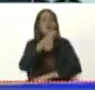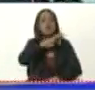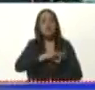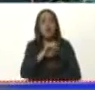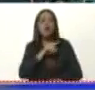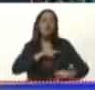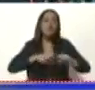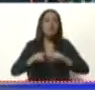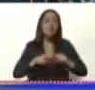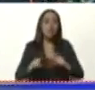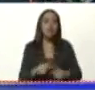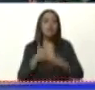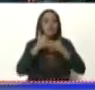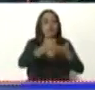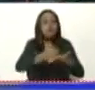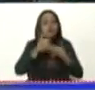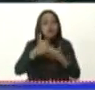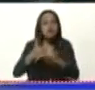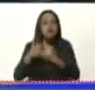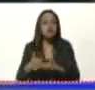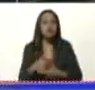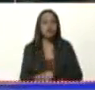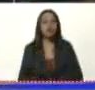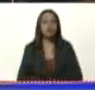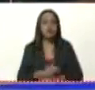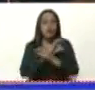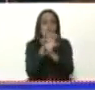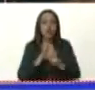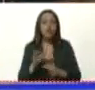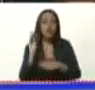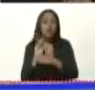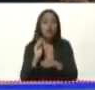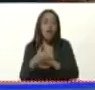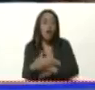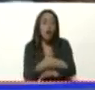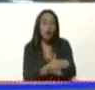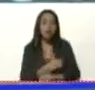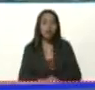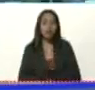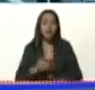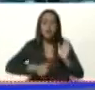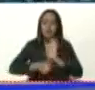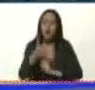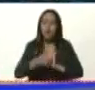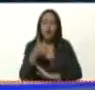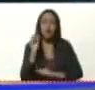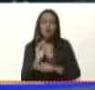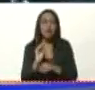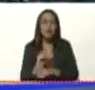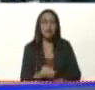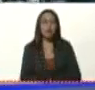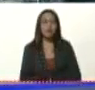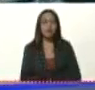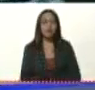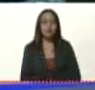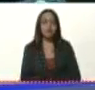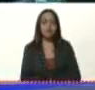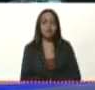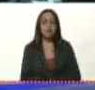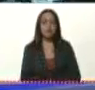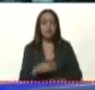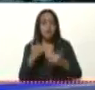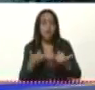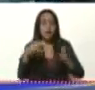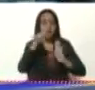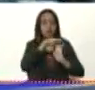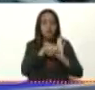coordinación, de cooperación. Un modelo de prevención máximo, al máximo nivel. Ya las medidas